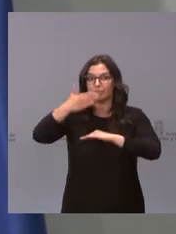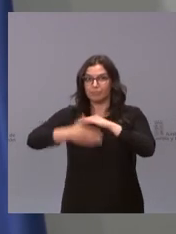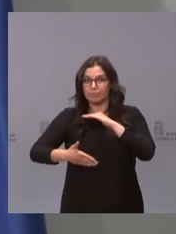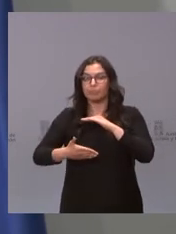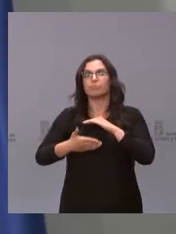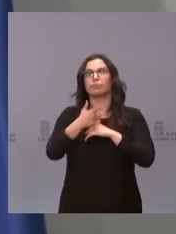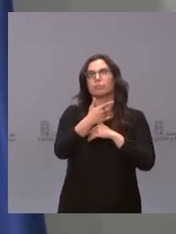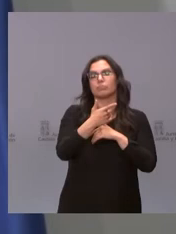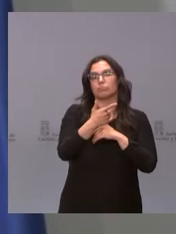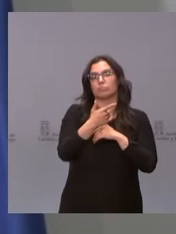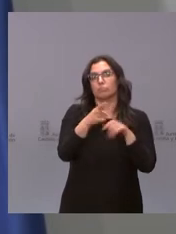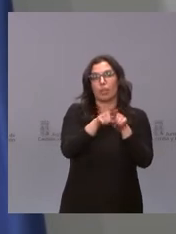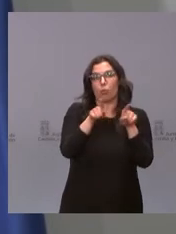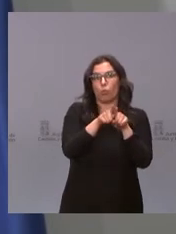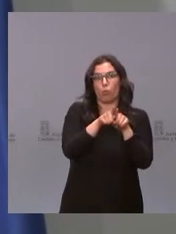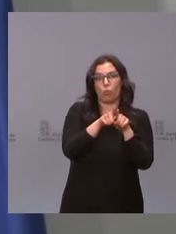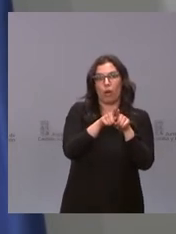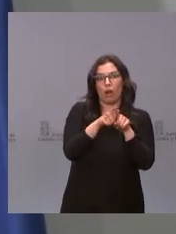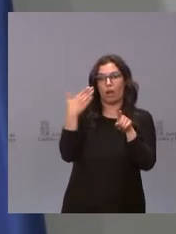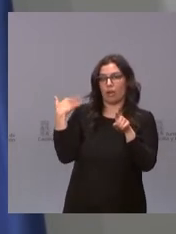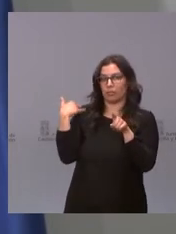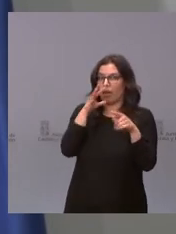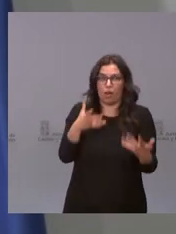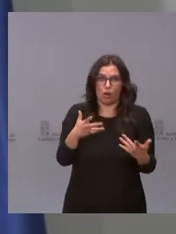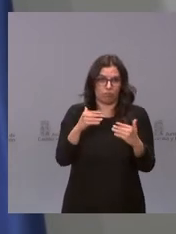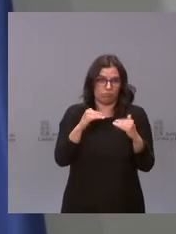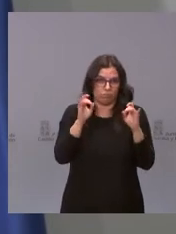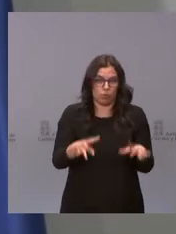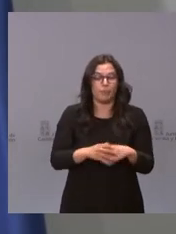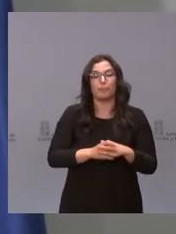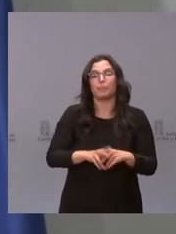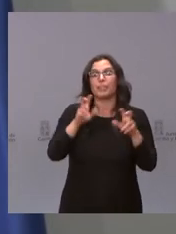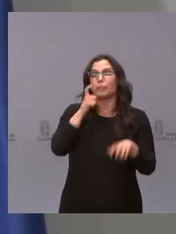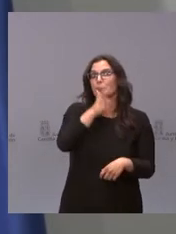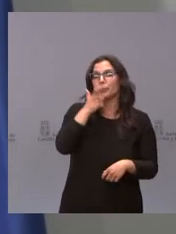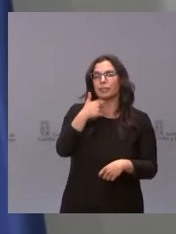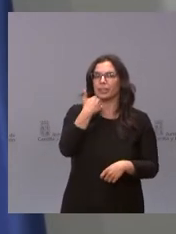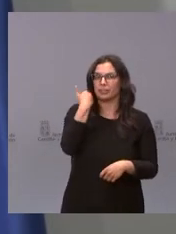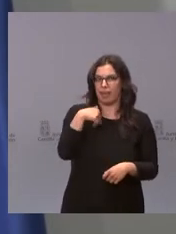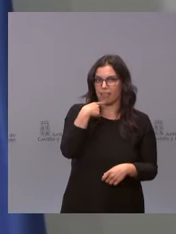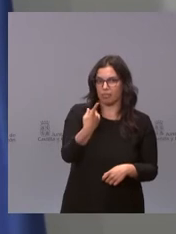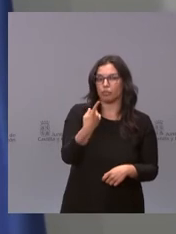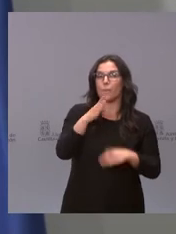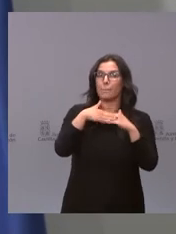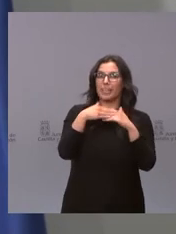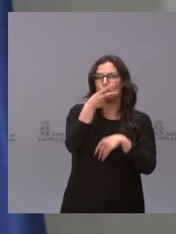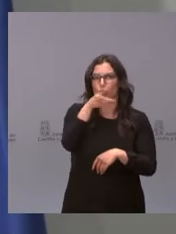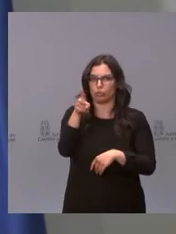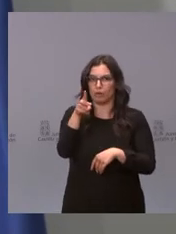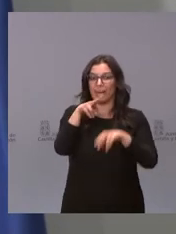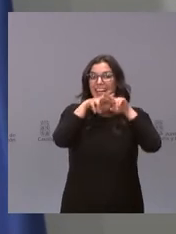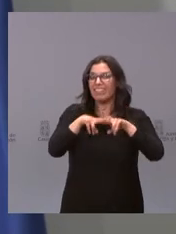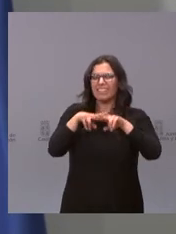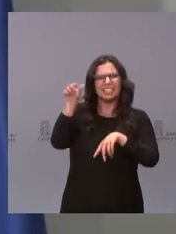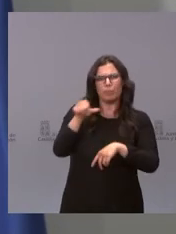igual que las tenían con anterioridad. ¿Sobre cuánto va a durar? Ya lo hemos dicho, 14 días mínimo. ¿Sobre cuándo se revisan? Cada